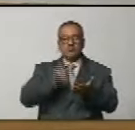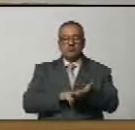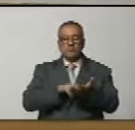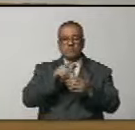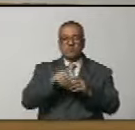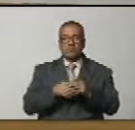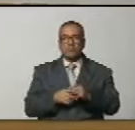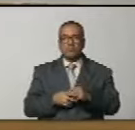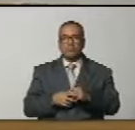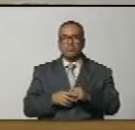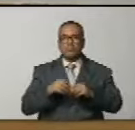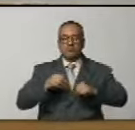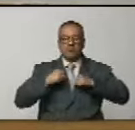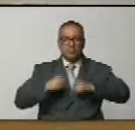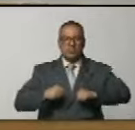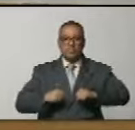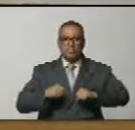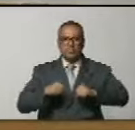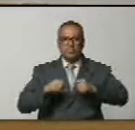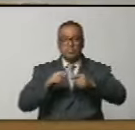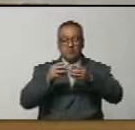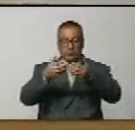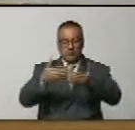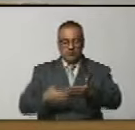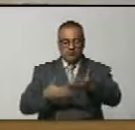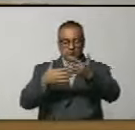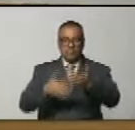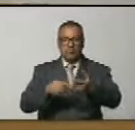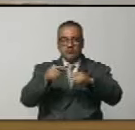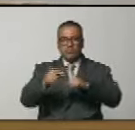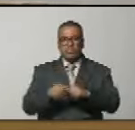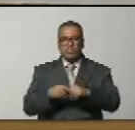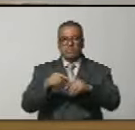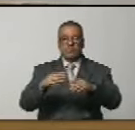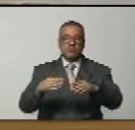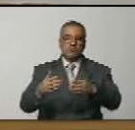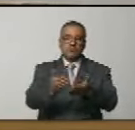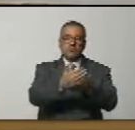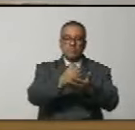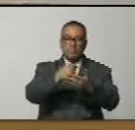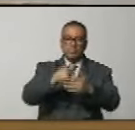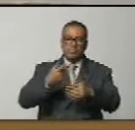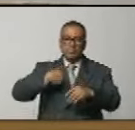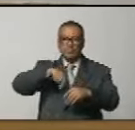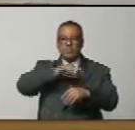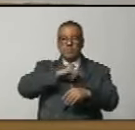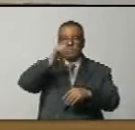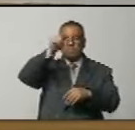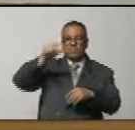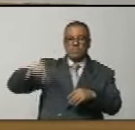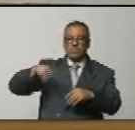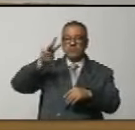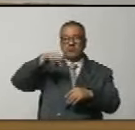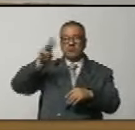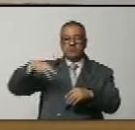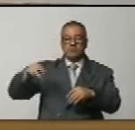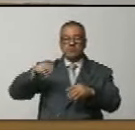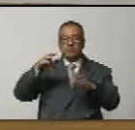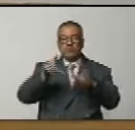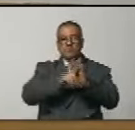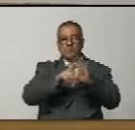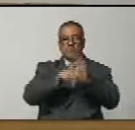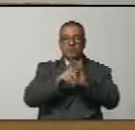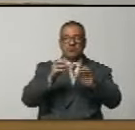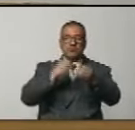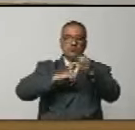como un poderoso instrumento a los efectos de la recuperación de nuestra Guayana Ezequiva la ley orgánica